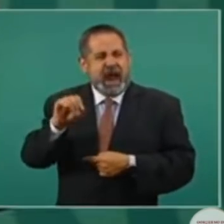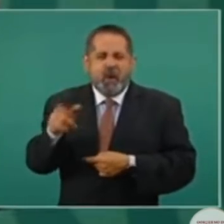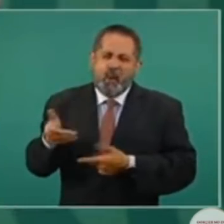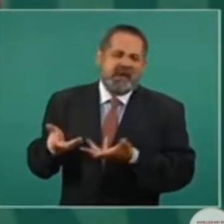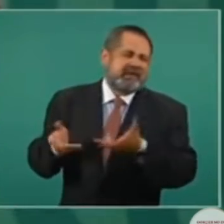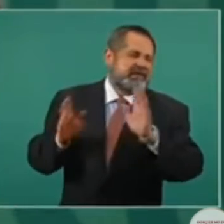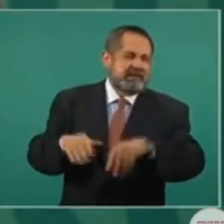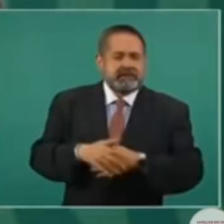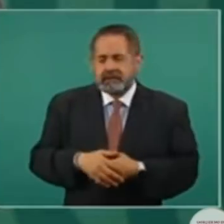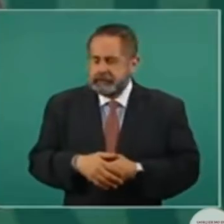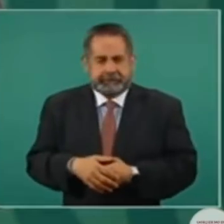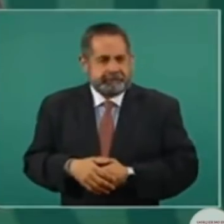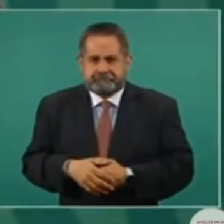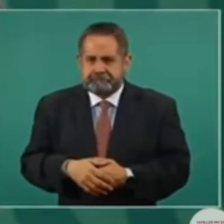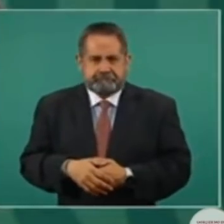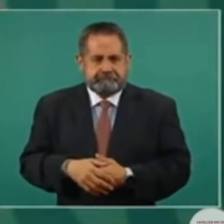Ya les platiqué